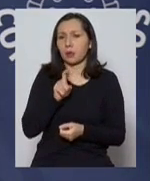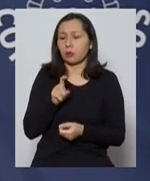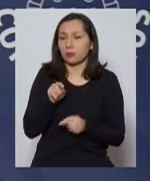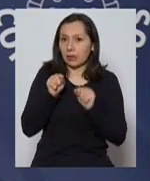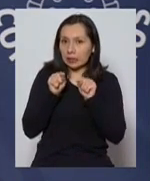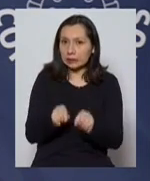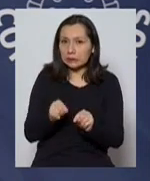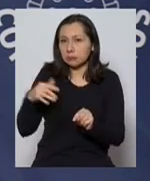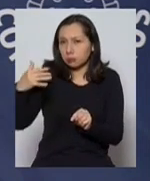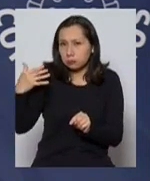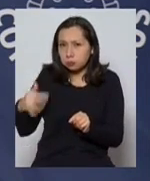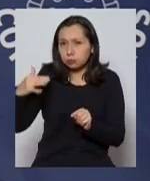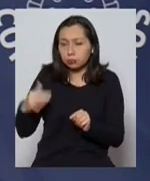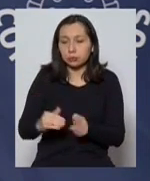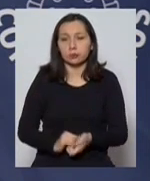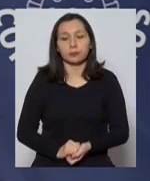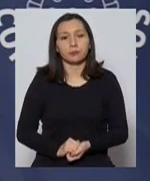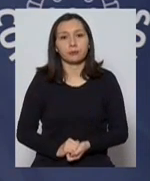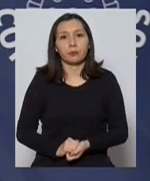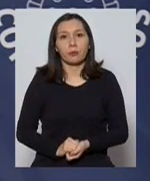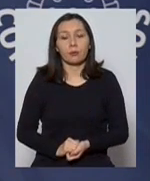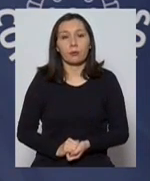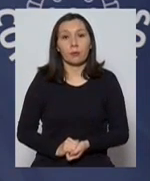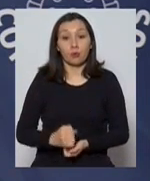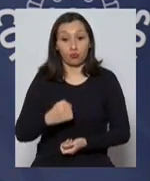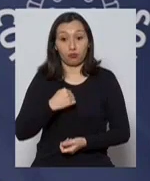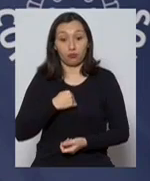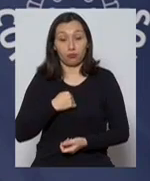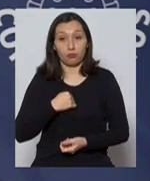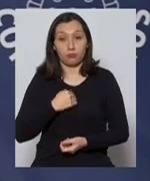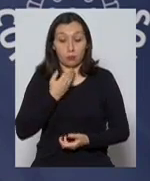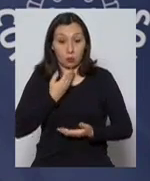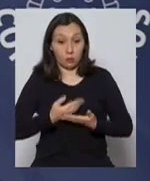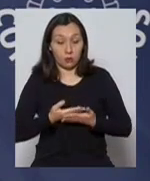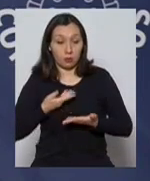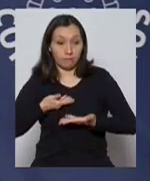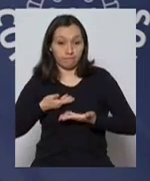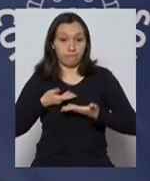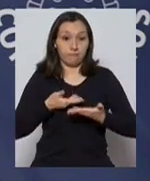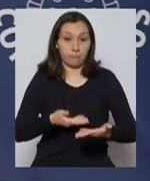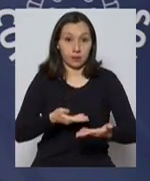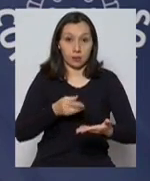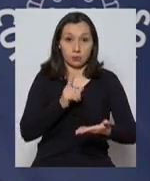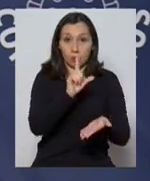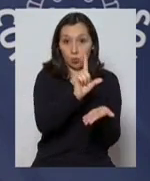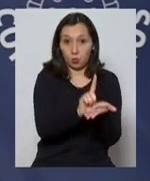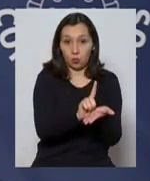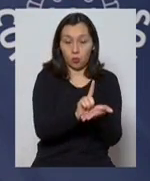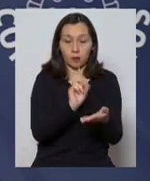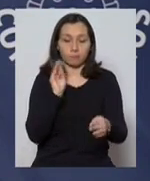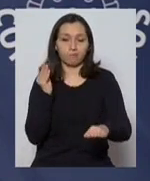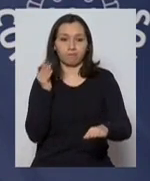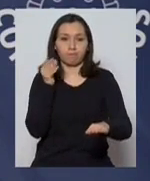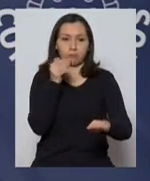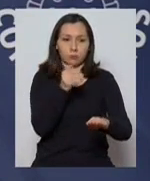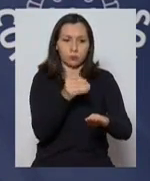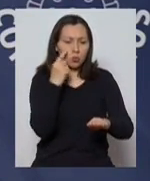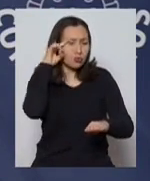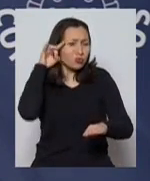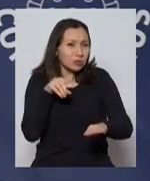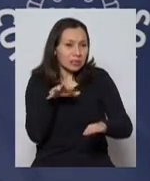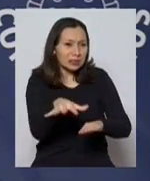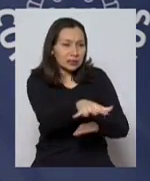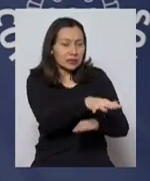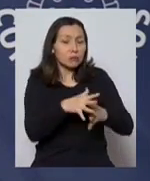es esta. Cuando yo visito un lugar que sé que hay mucha pobreza,